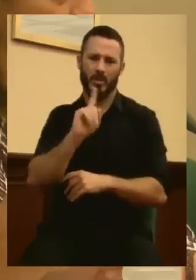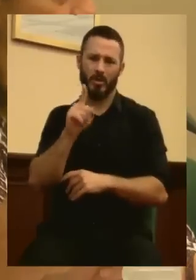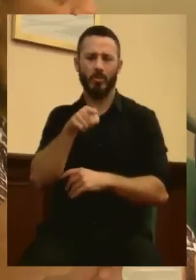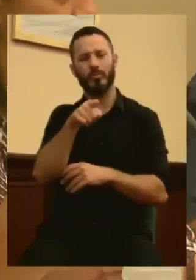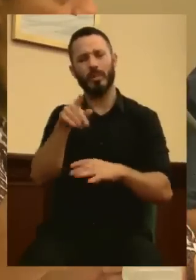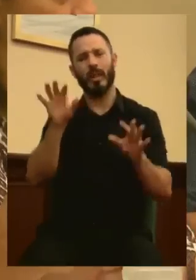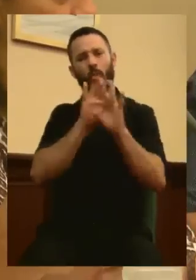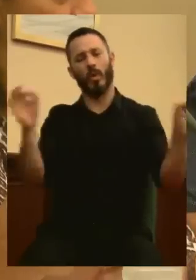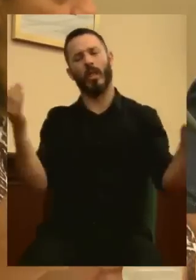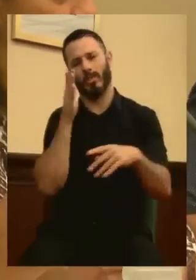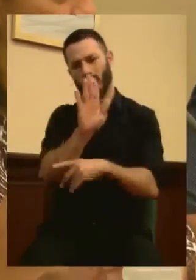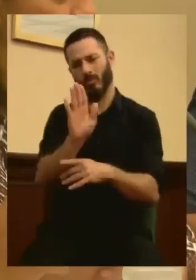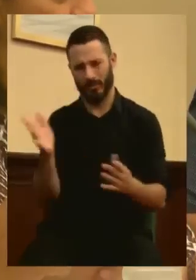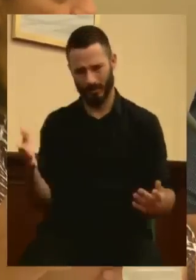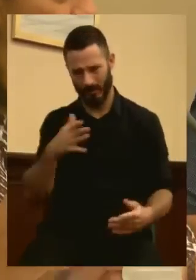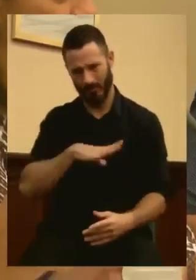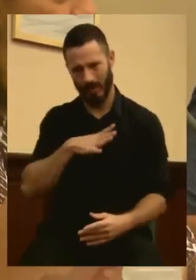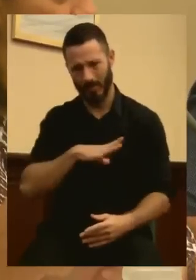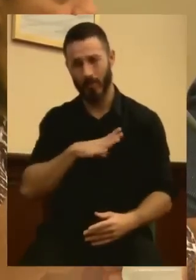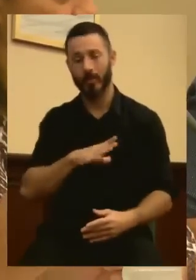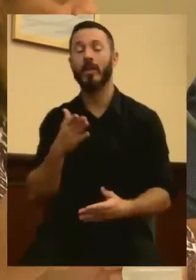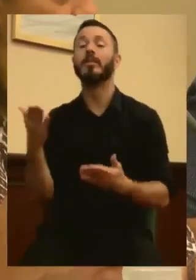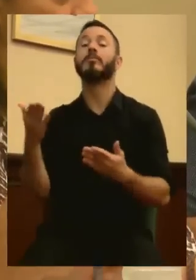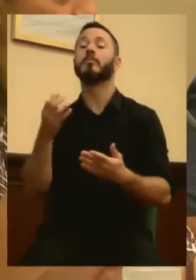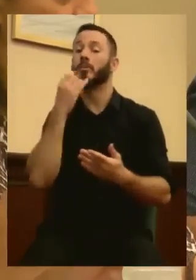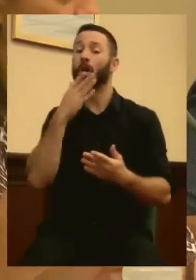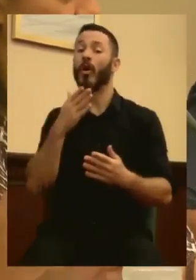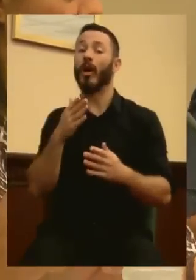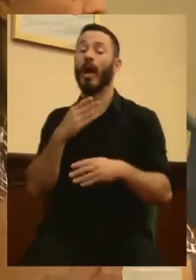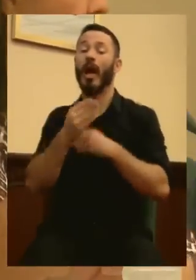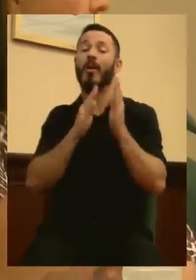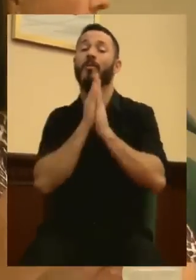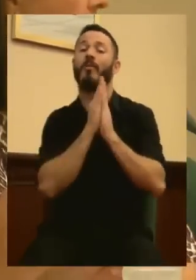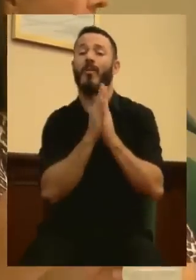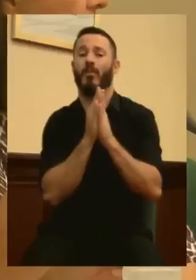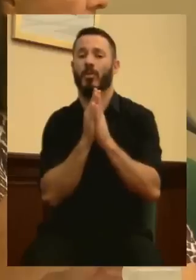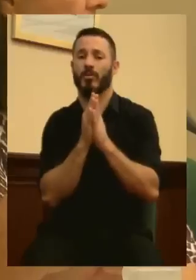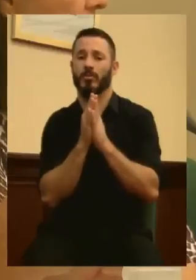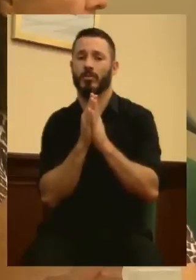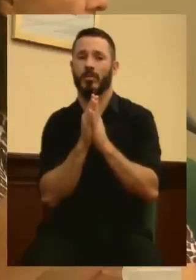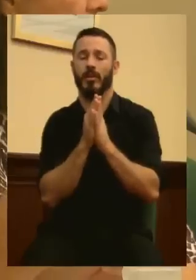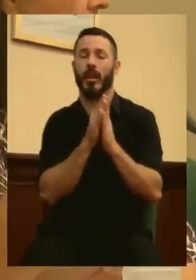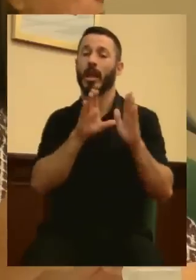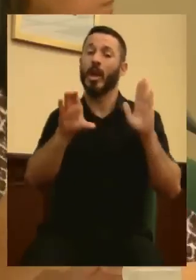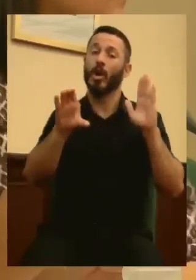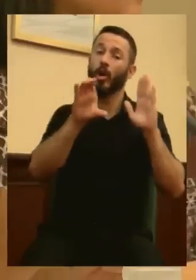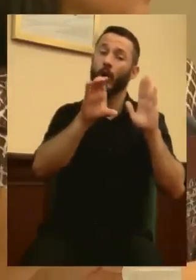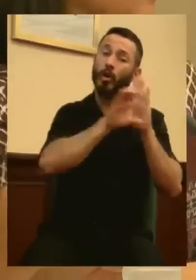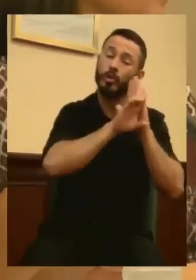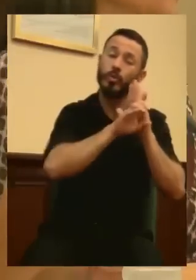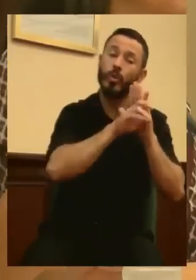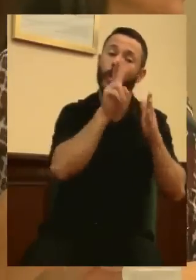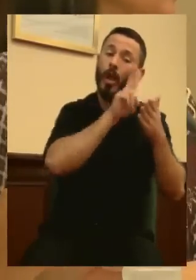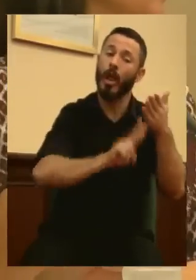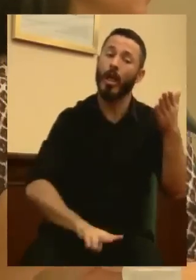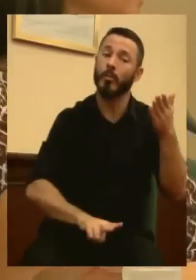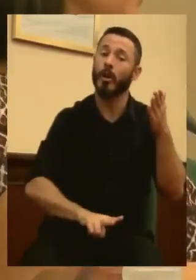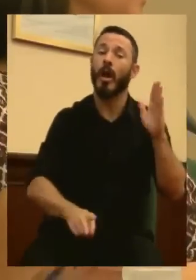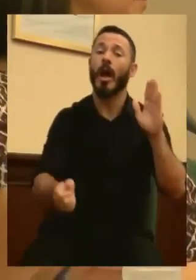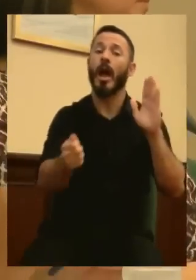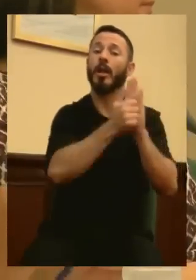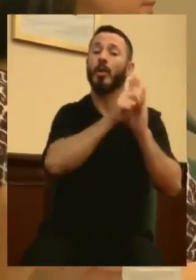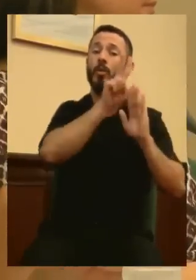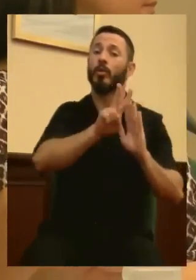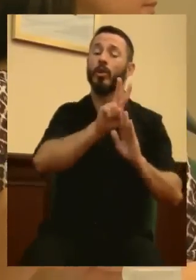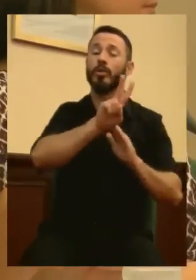Háganle un favor a don Eduardo y recomiéndenle que se lea la Constitución. Pero no solo el artículo 2